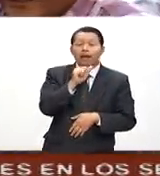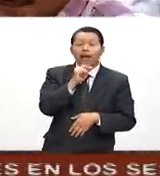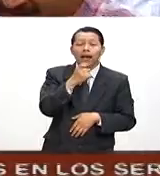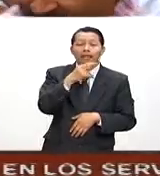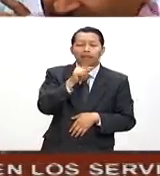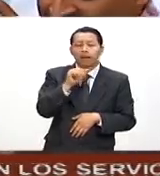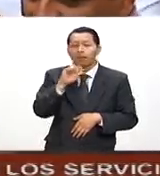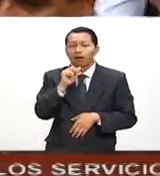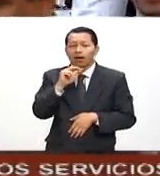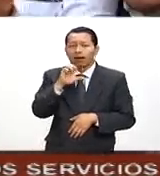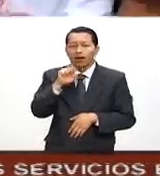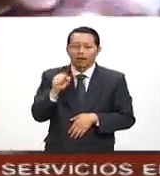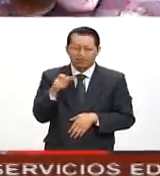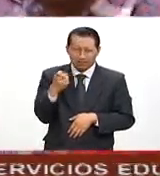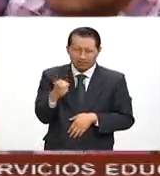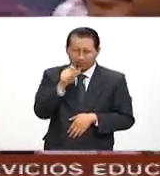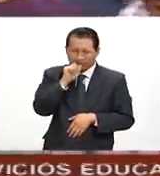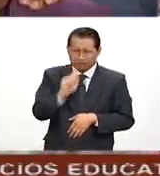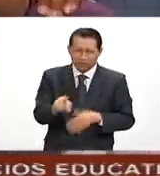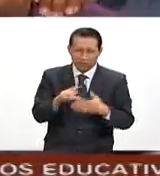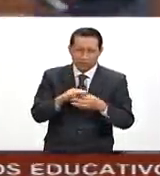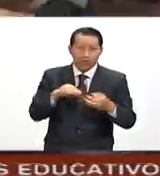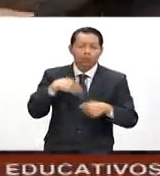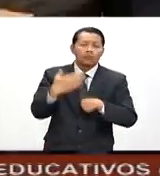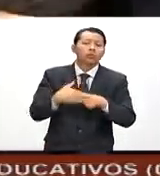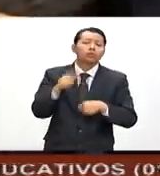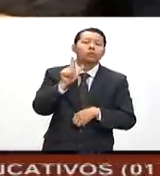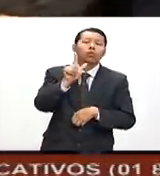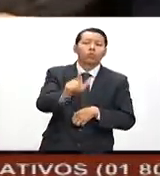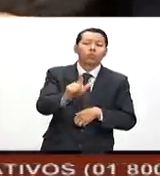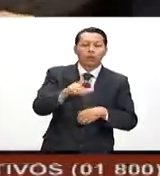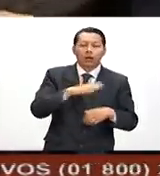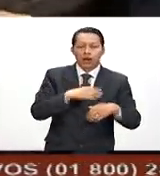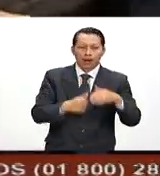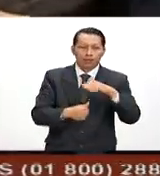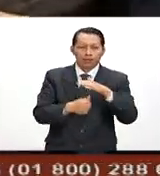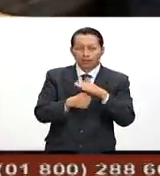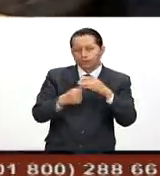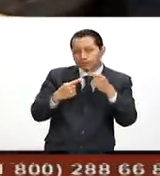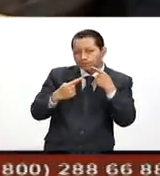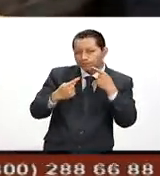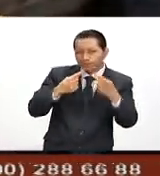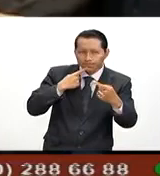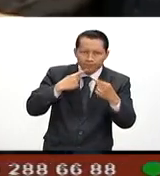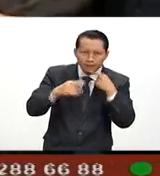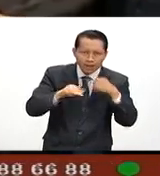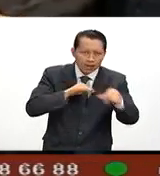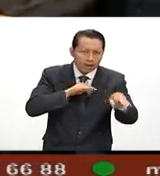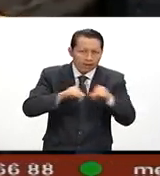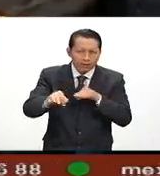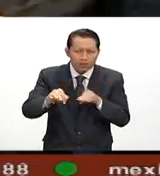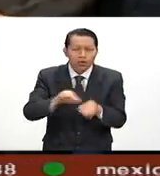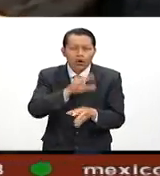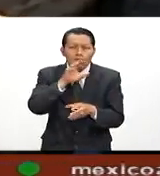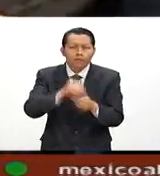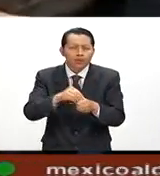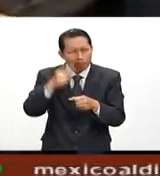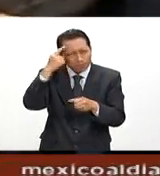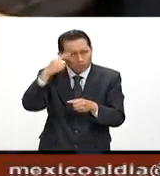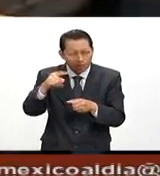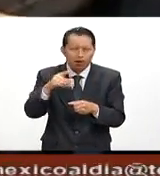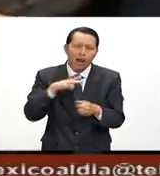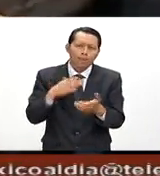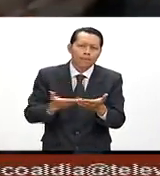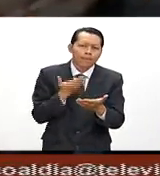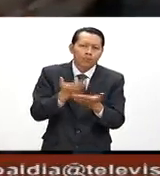nacional de ese partido, informó que el próximo lunes se instalará una mesa de trabajo en la que escuchará los planteamientos más viables de